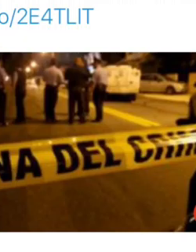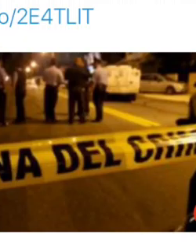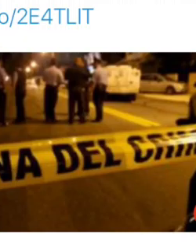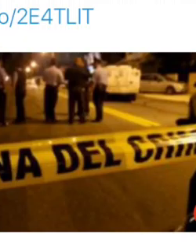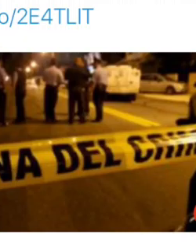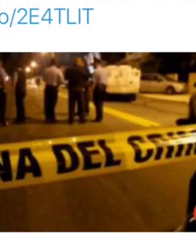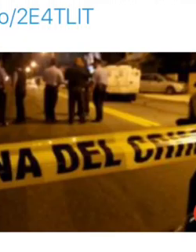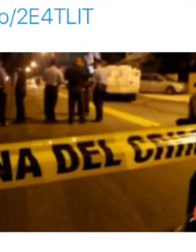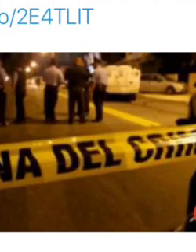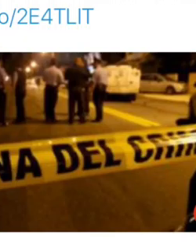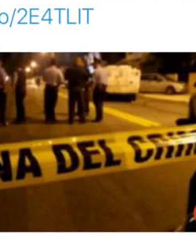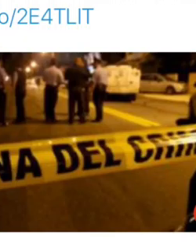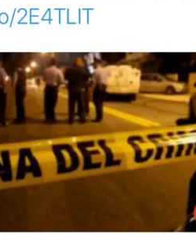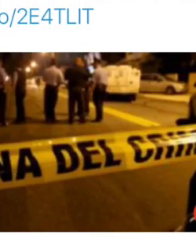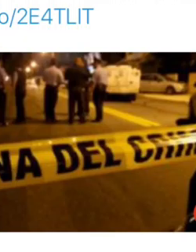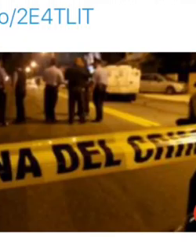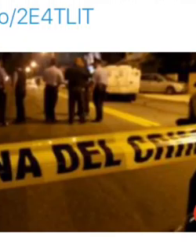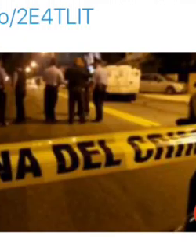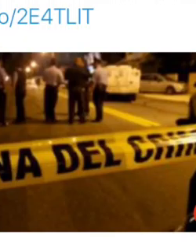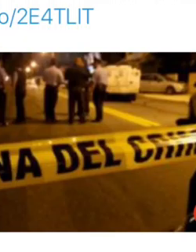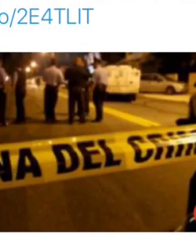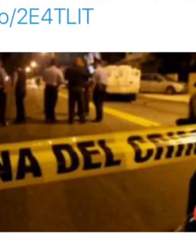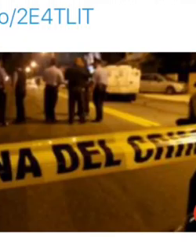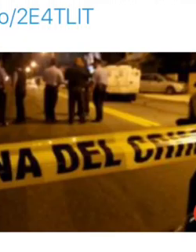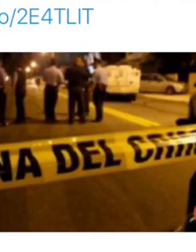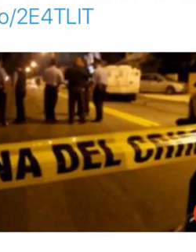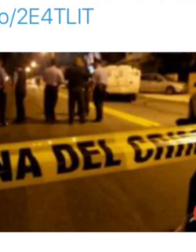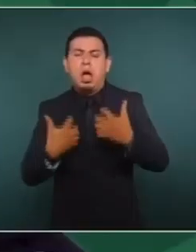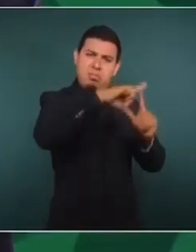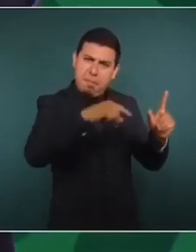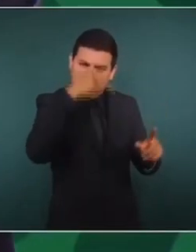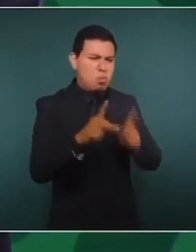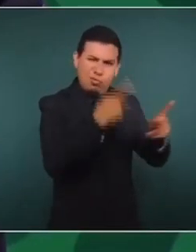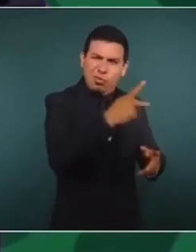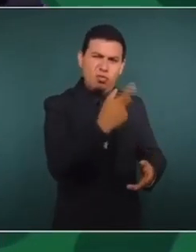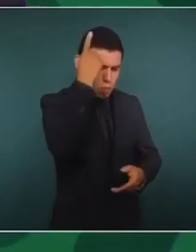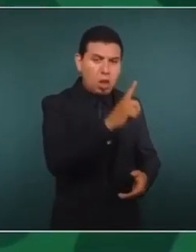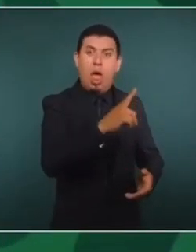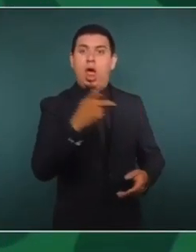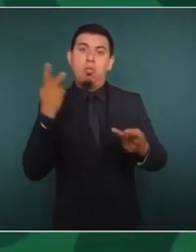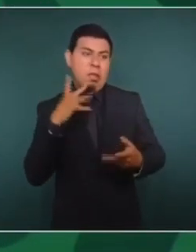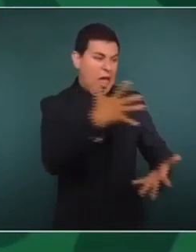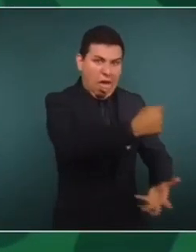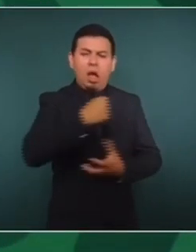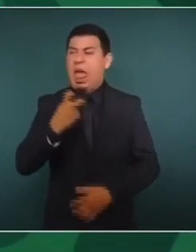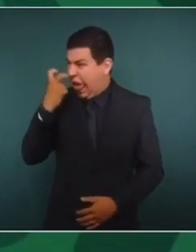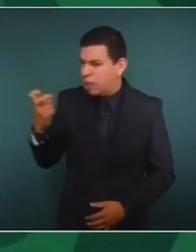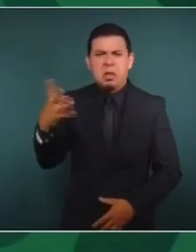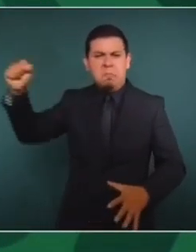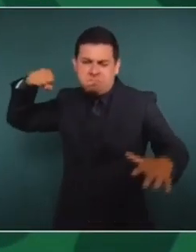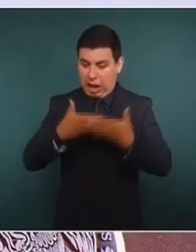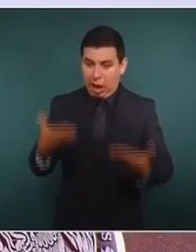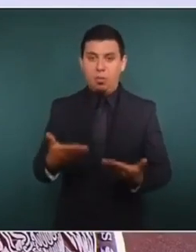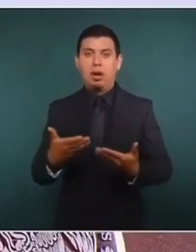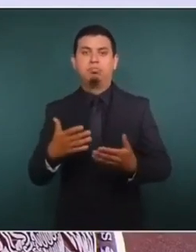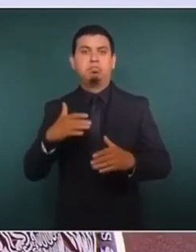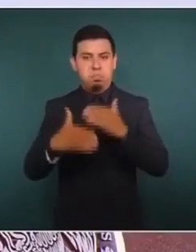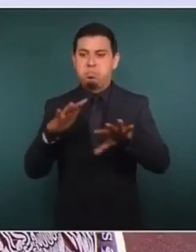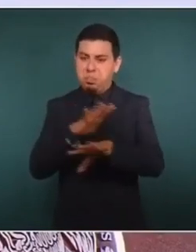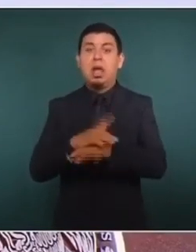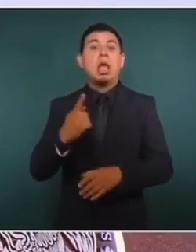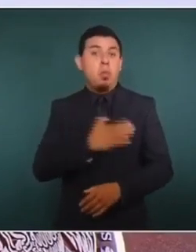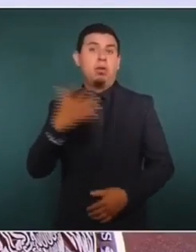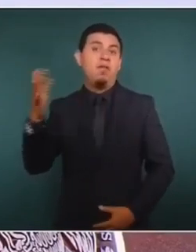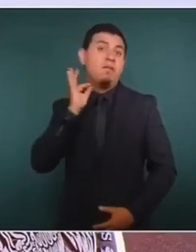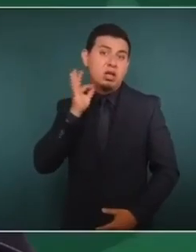la inseguridad y la violencia. Porque se abandonó el pueblo, porque se dedicaron nada más a robar, a saquear. Y eso debe de desterrarse, a acabarse. Qué bien que la